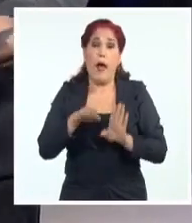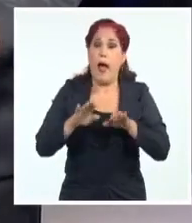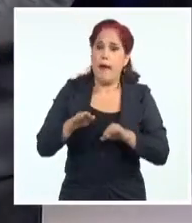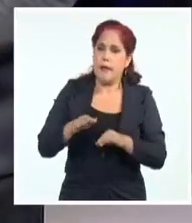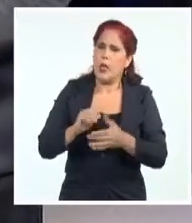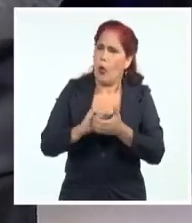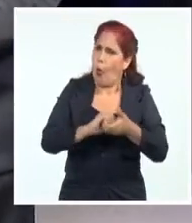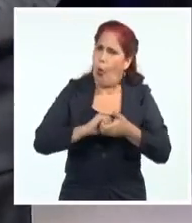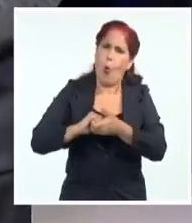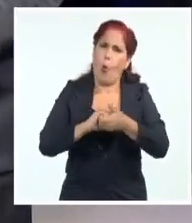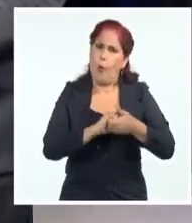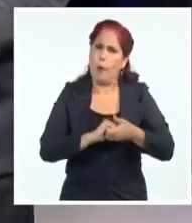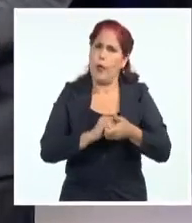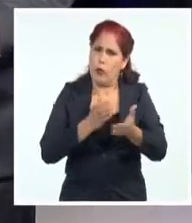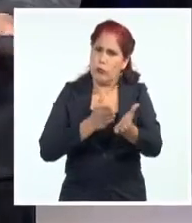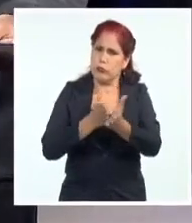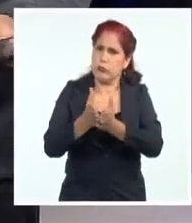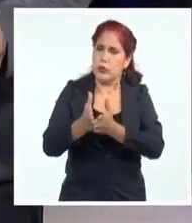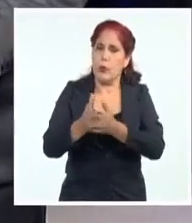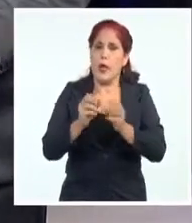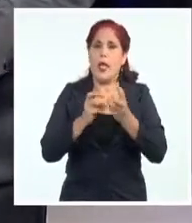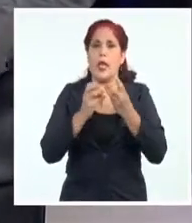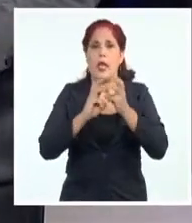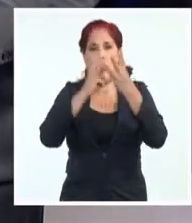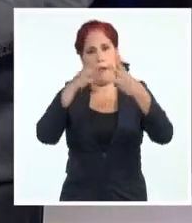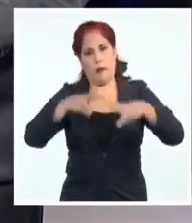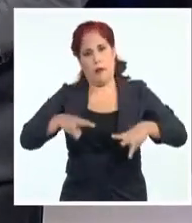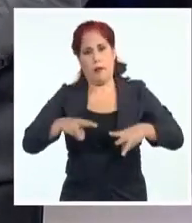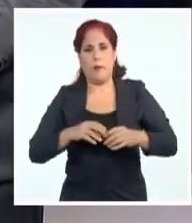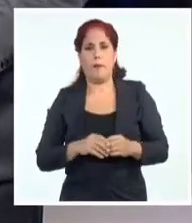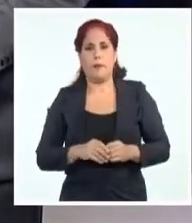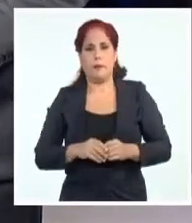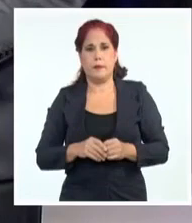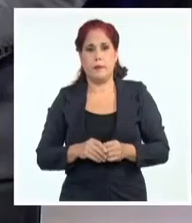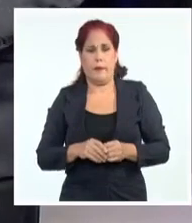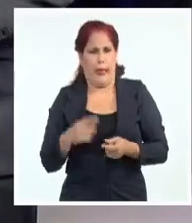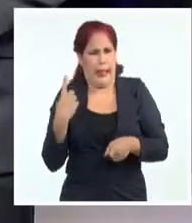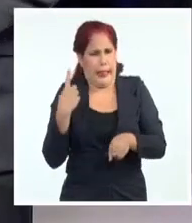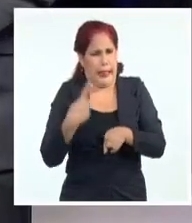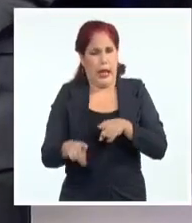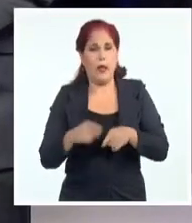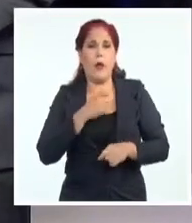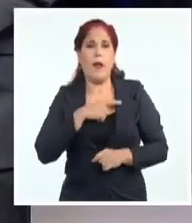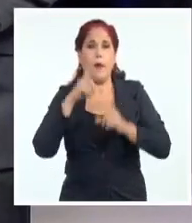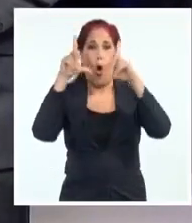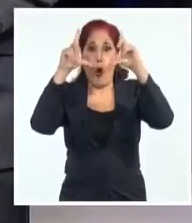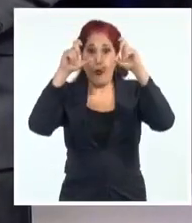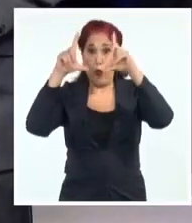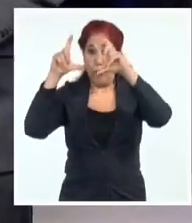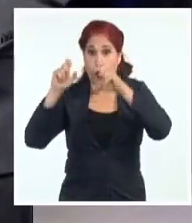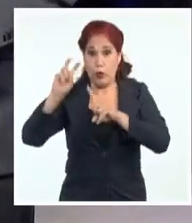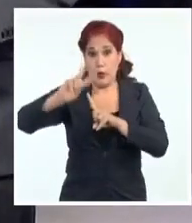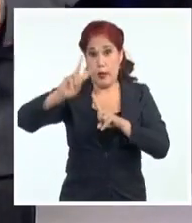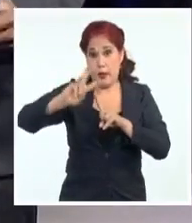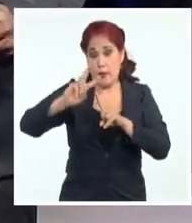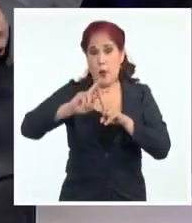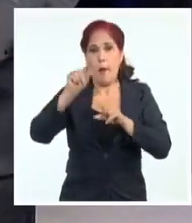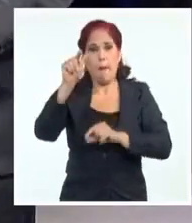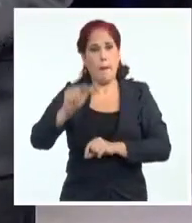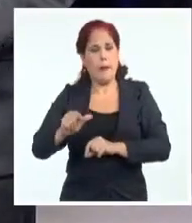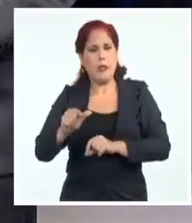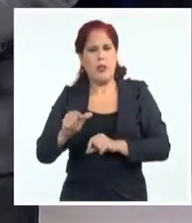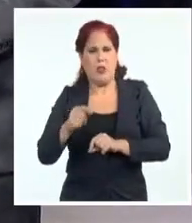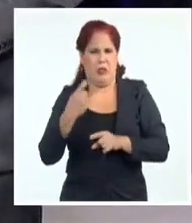compañeros los que siguen esta página, personas cercanas. Tienen cosas raras, como las fotos tomadas de la televisión con personas con